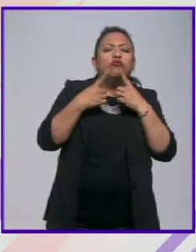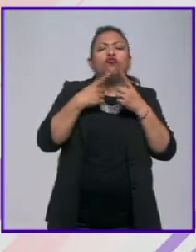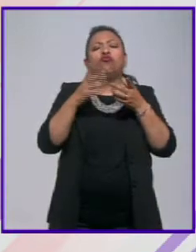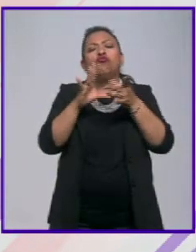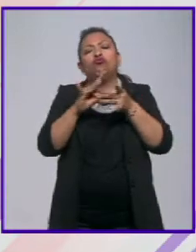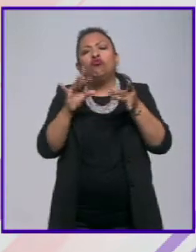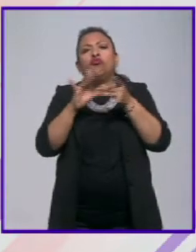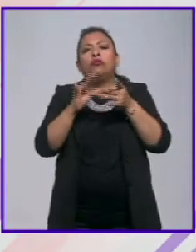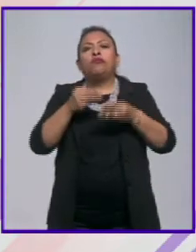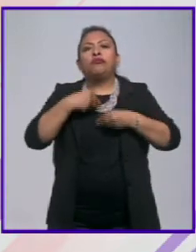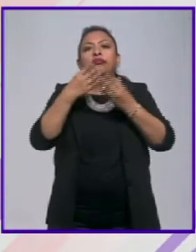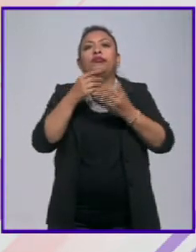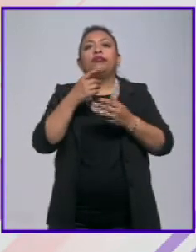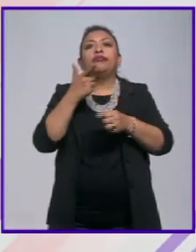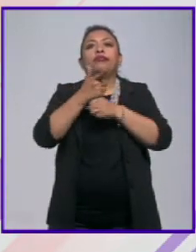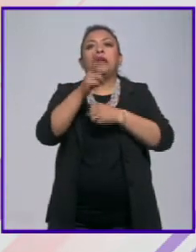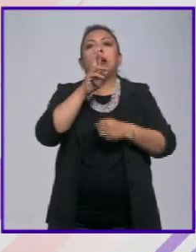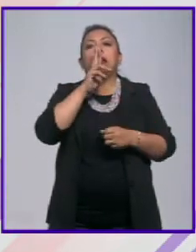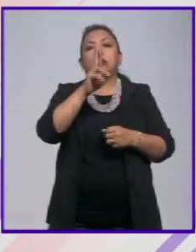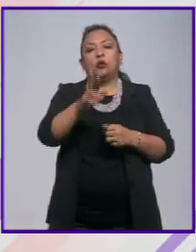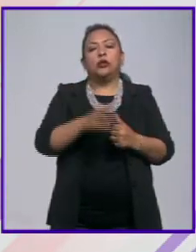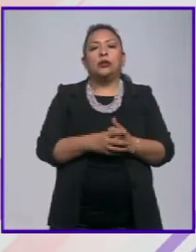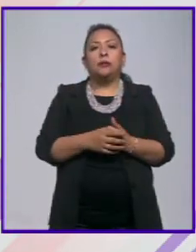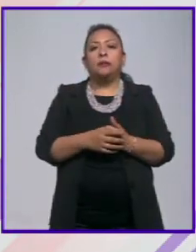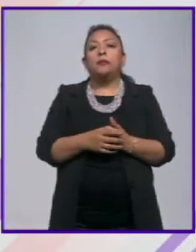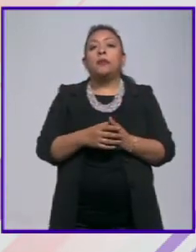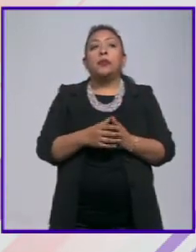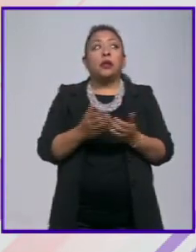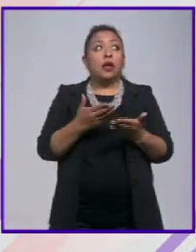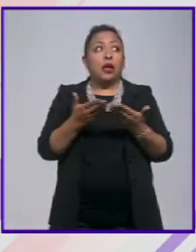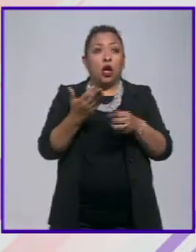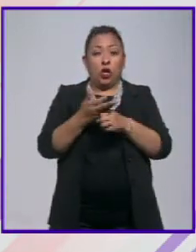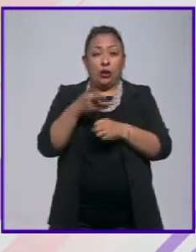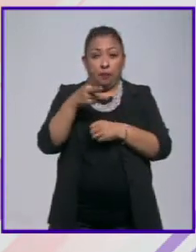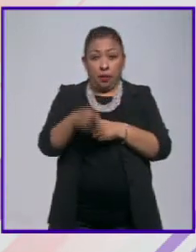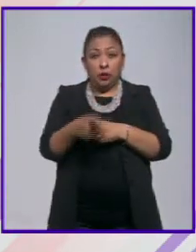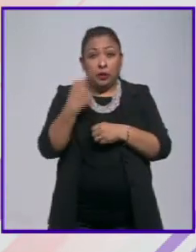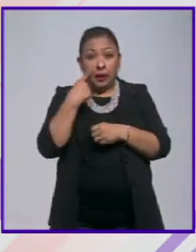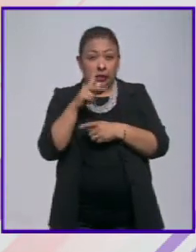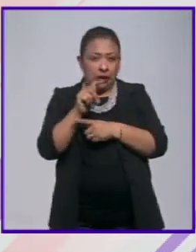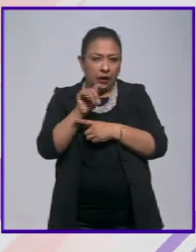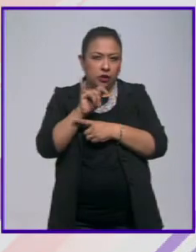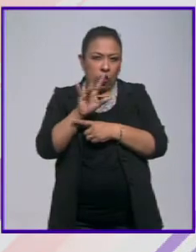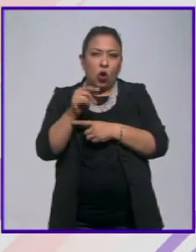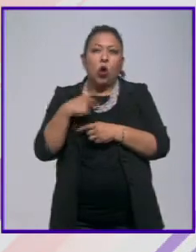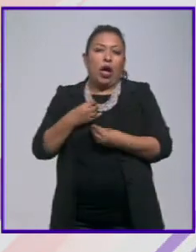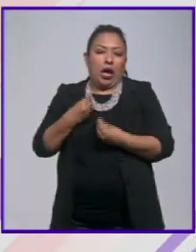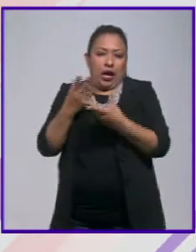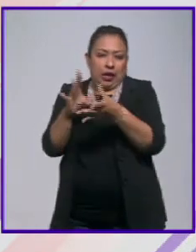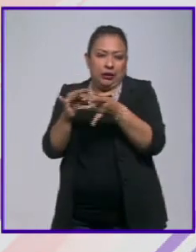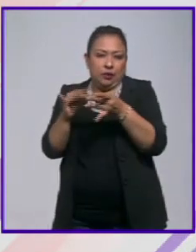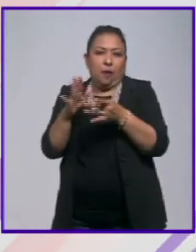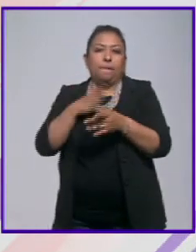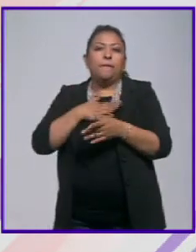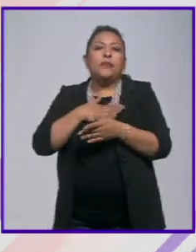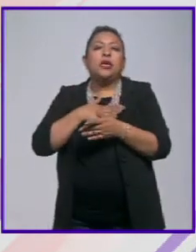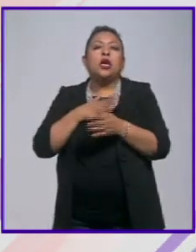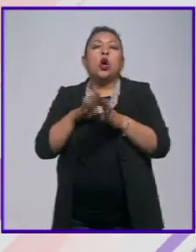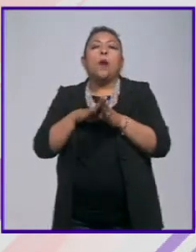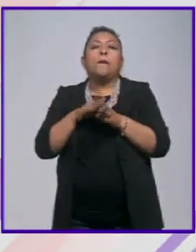podemos encontrar algunas de las respuestas Rafael así es ahorita en la pausa me dicen si es televisivo o no mis impulsos más